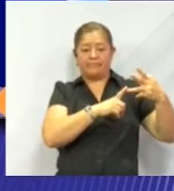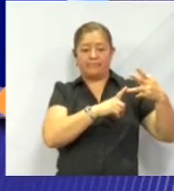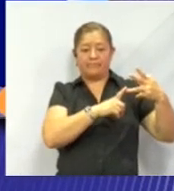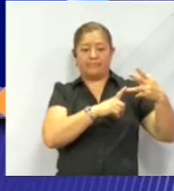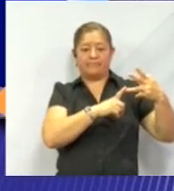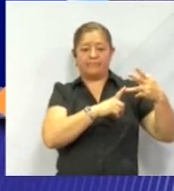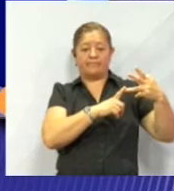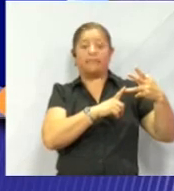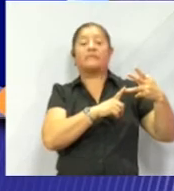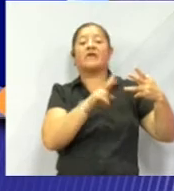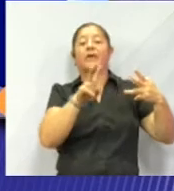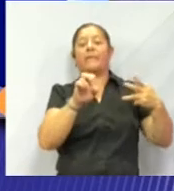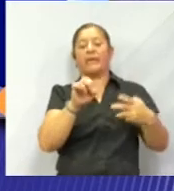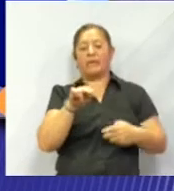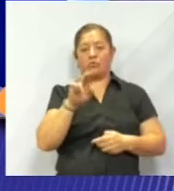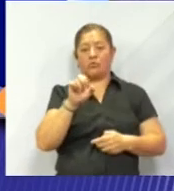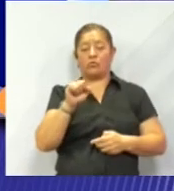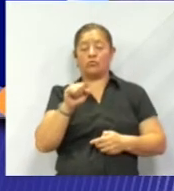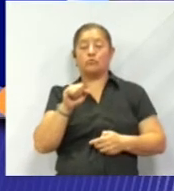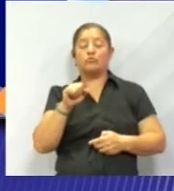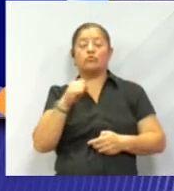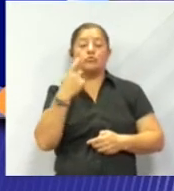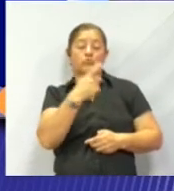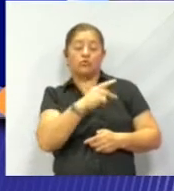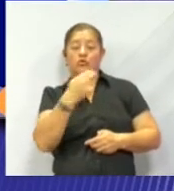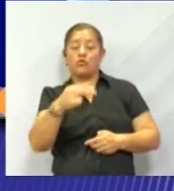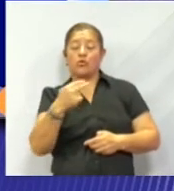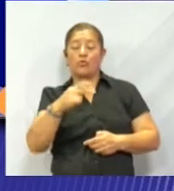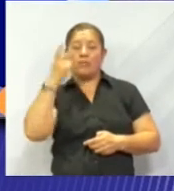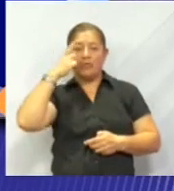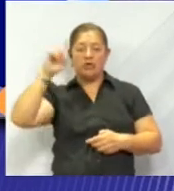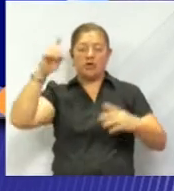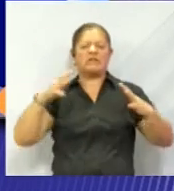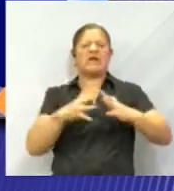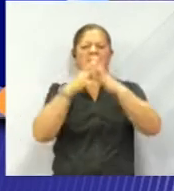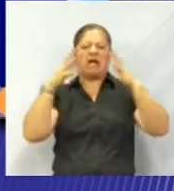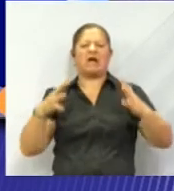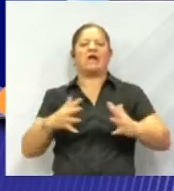tiene su nombre por el dios de la guerra.